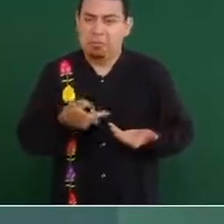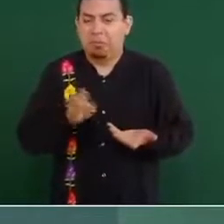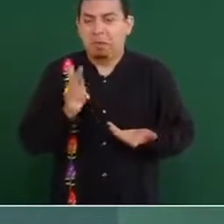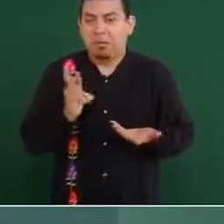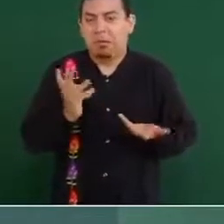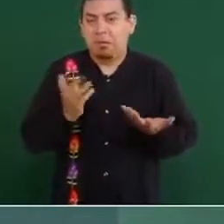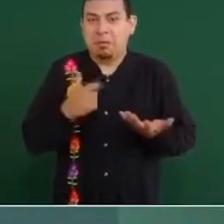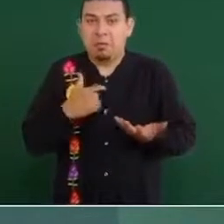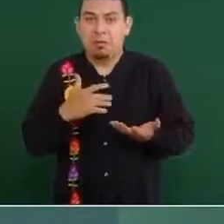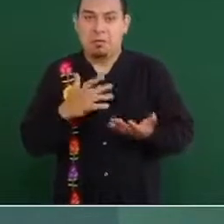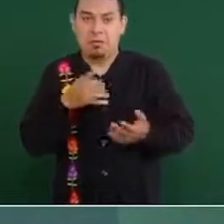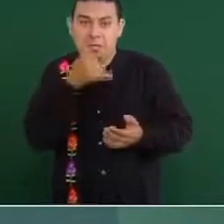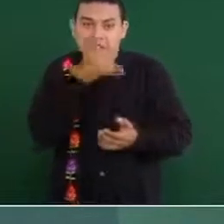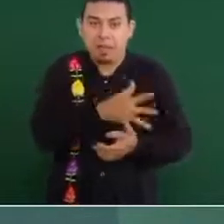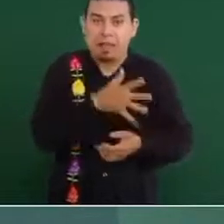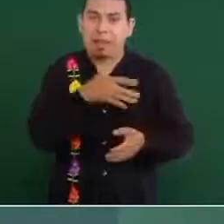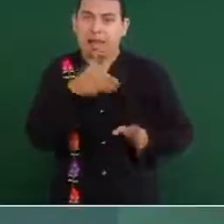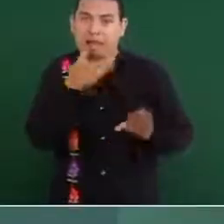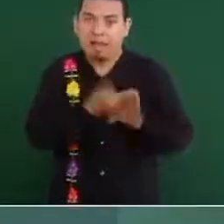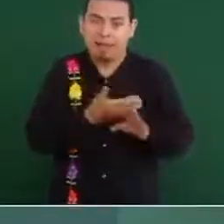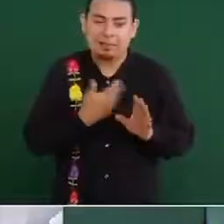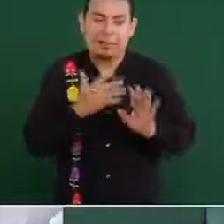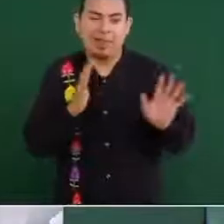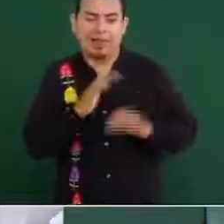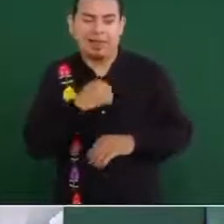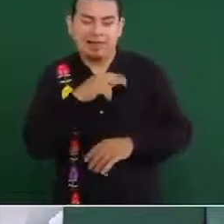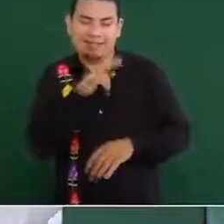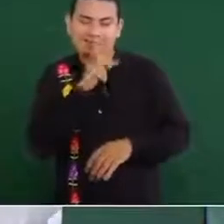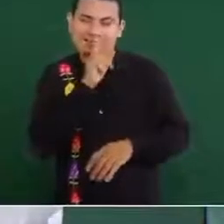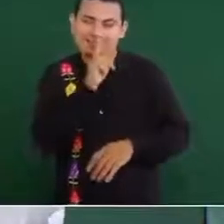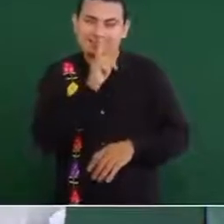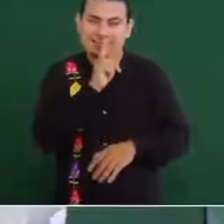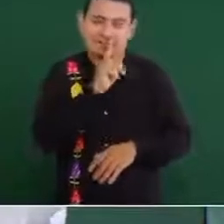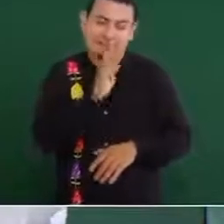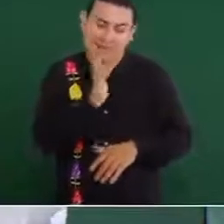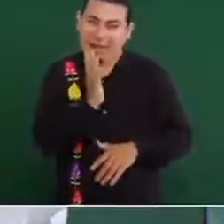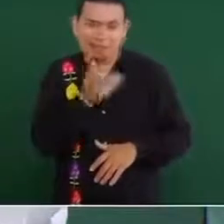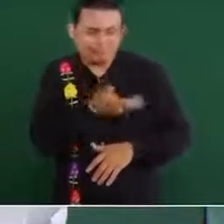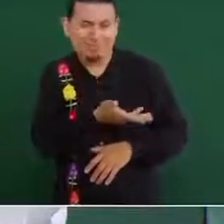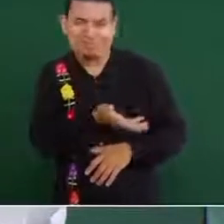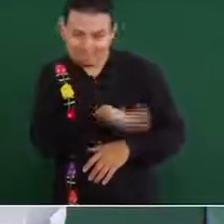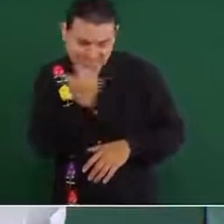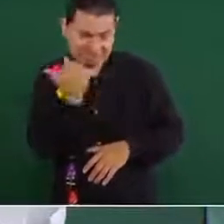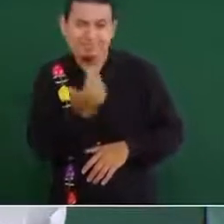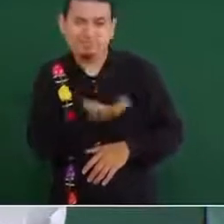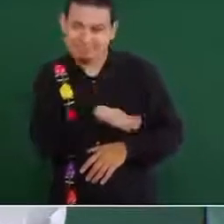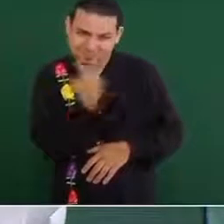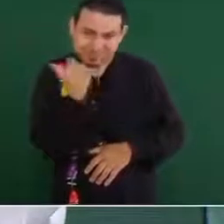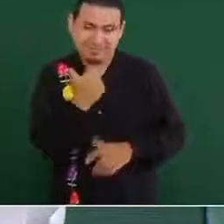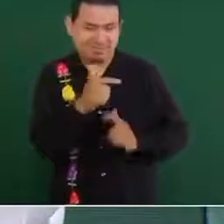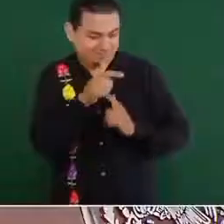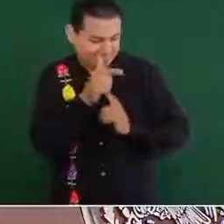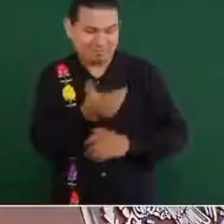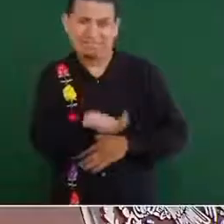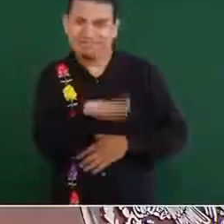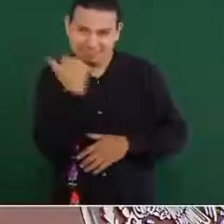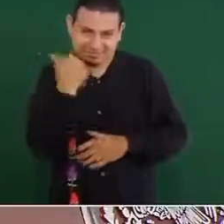decirles, síganle, ahí la llevan.